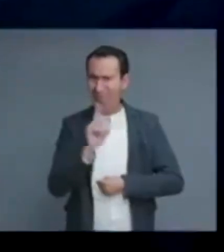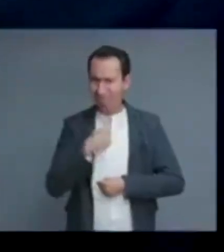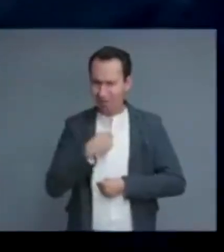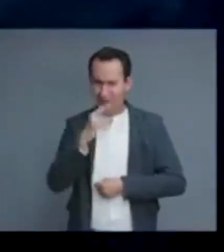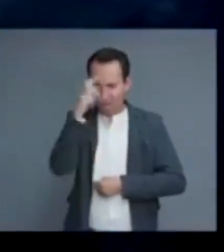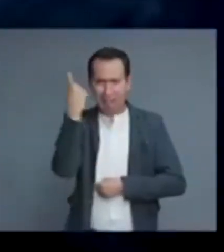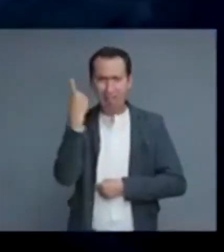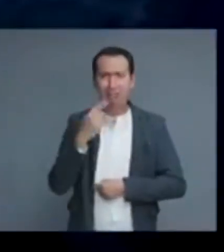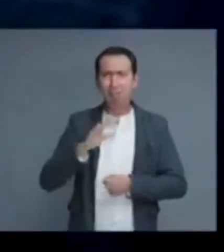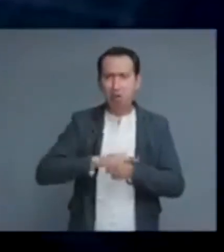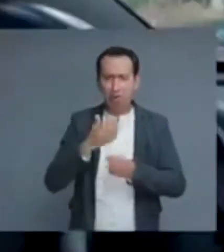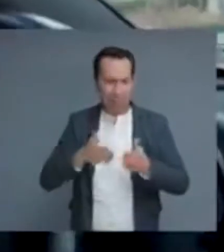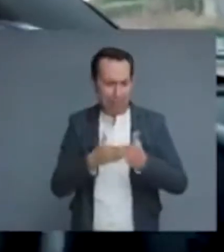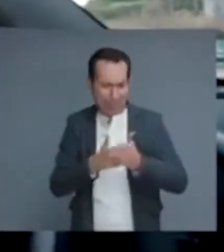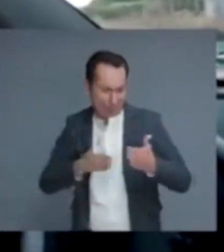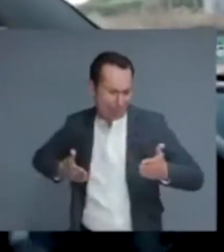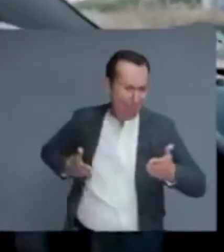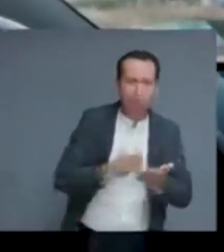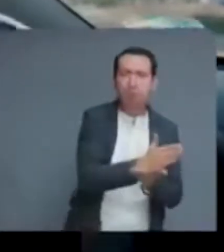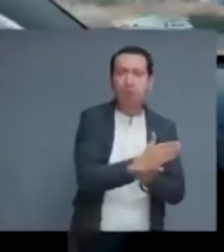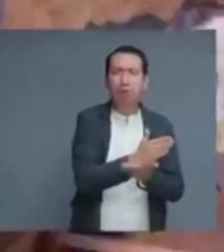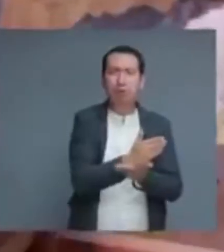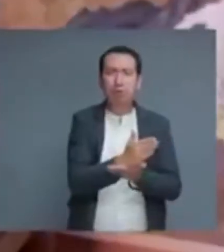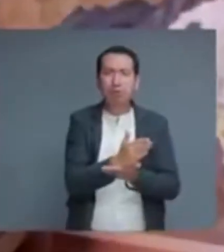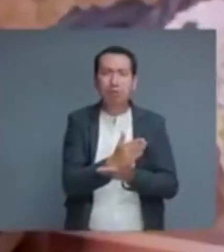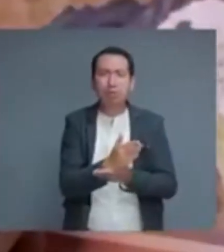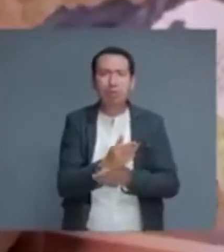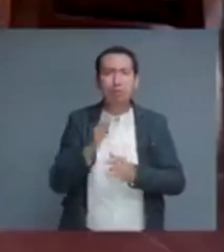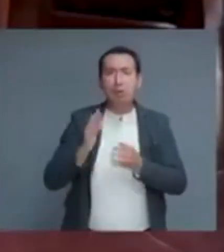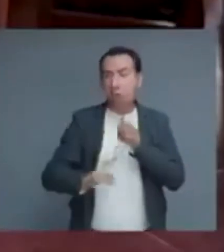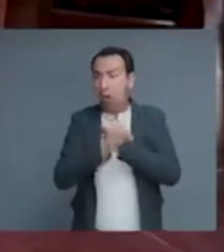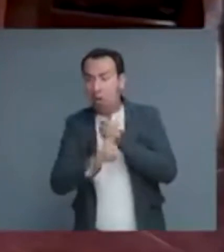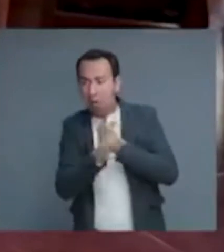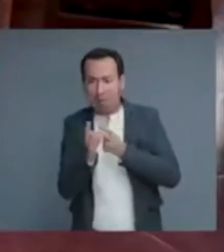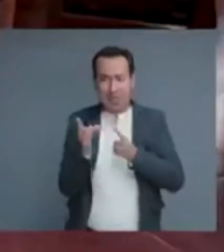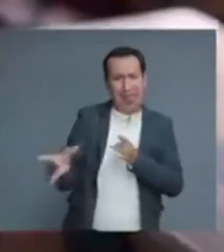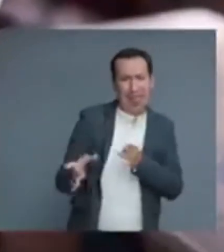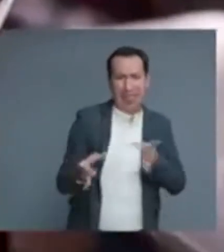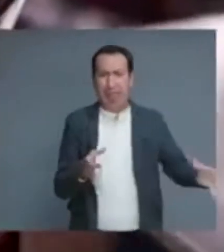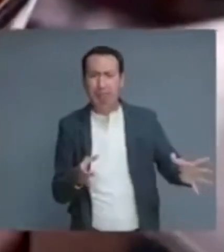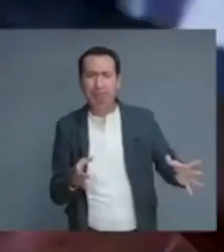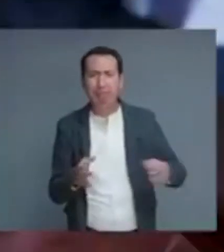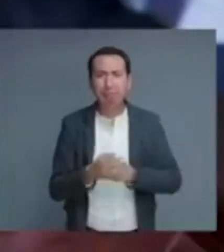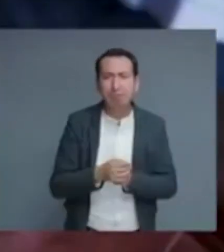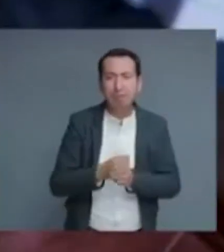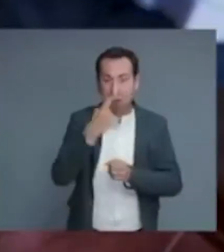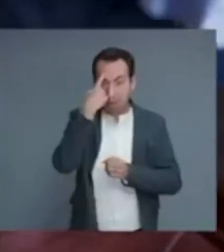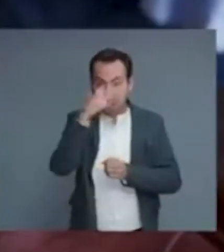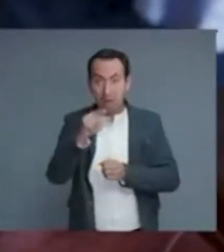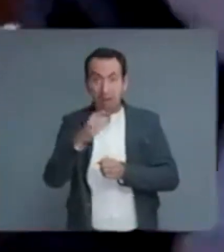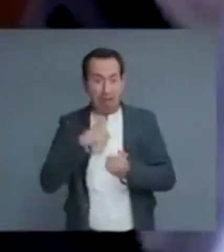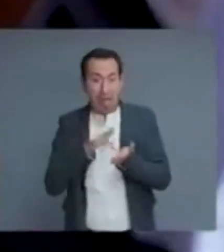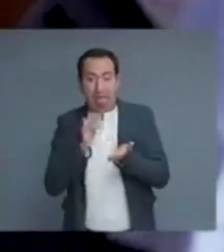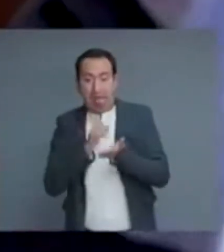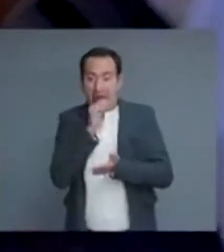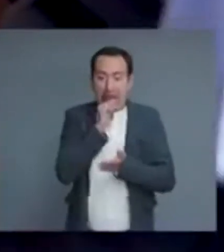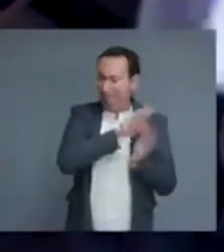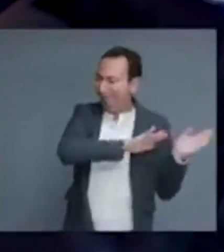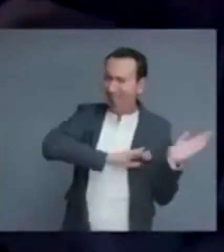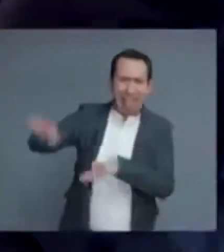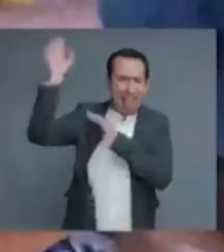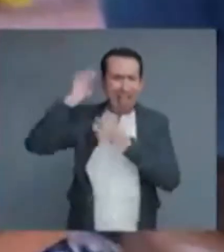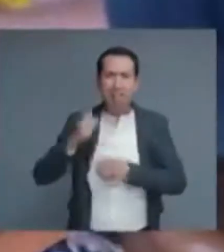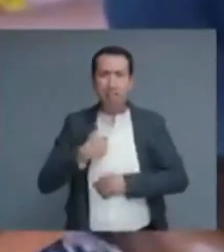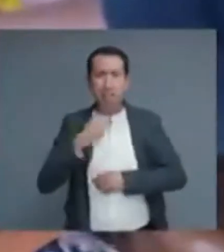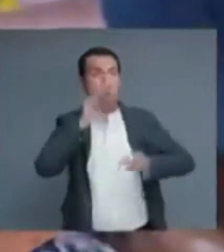discapacidad de los diferentes municipios del Estado. Guanajuato es una de las pocas entidades que cuenta con un Centro de Desarrollo Tecnológico para Ciegos